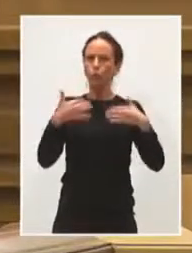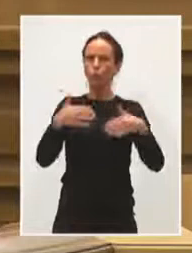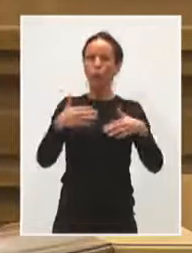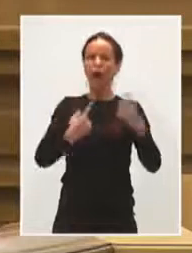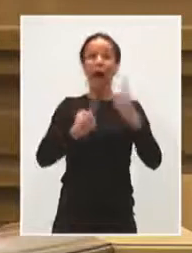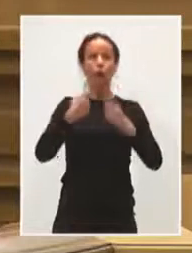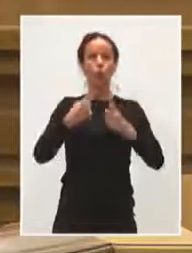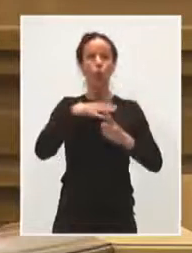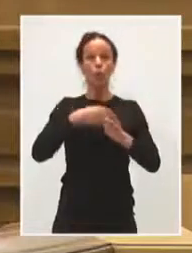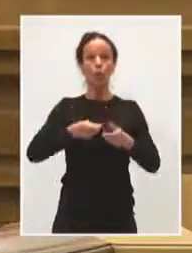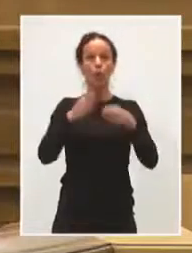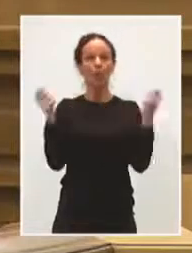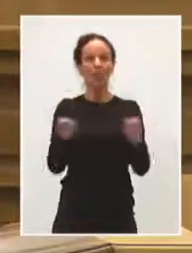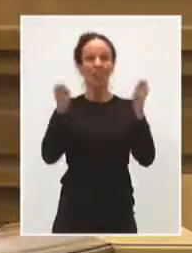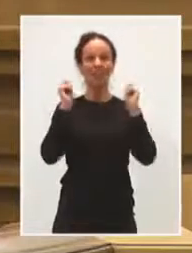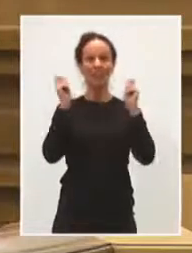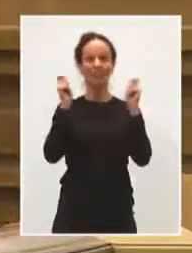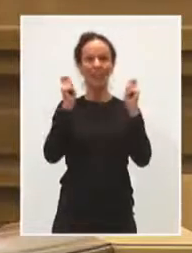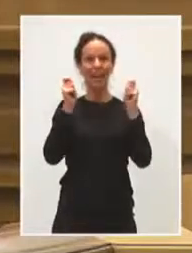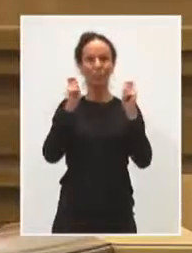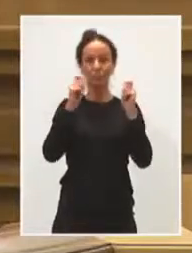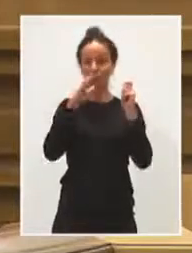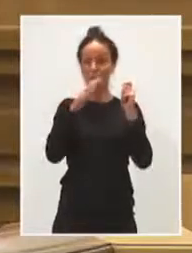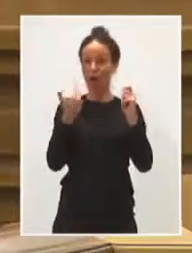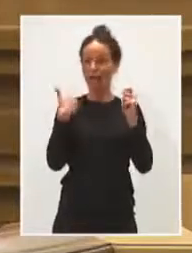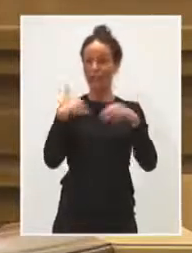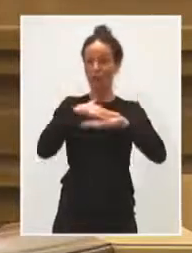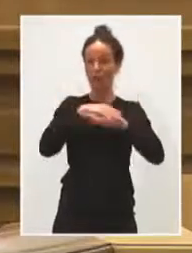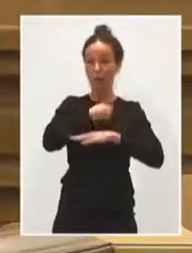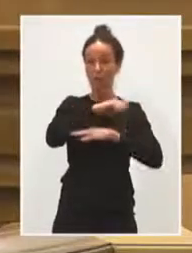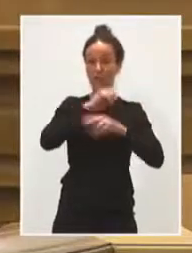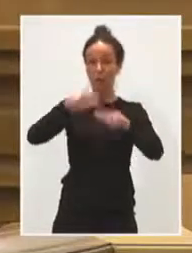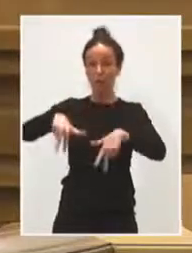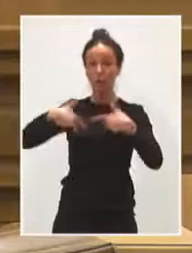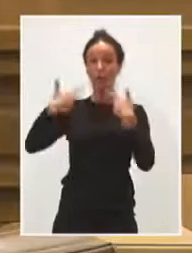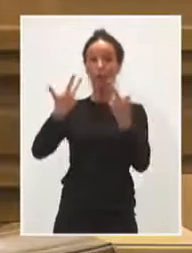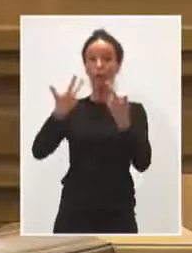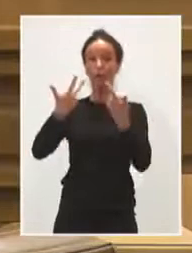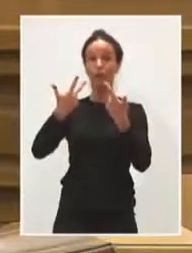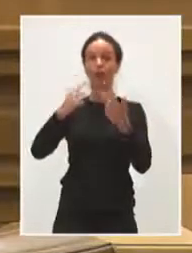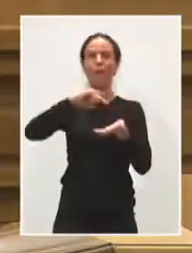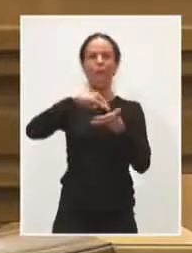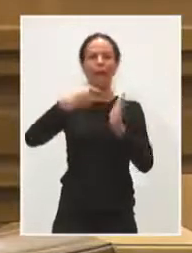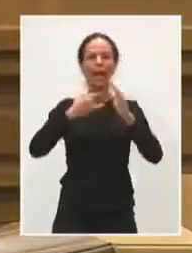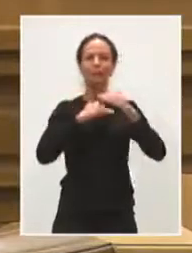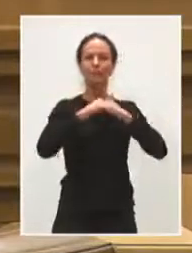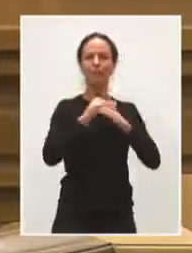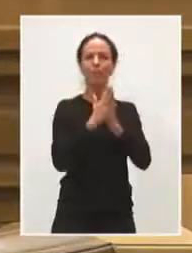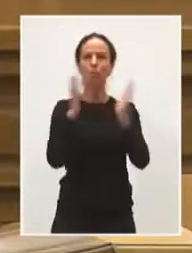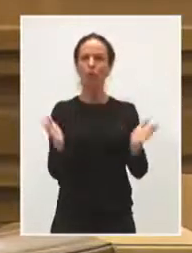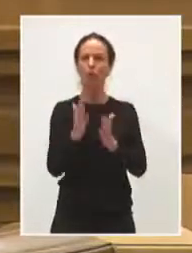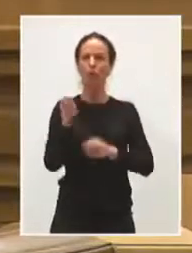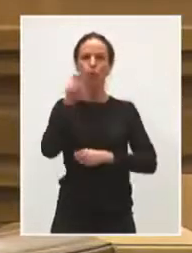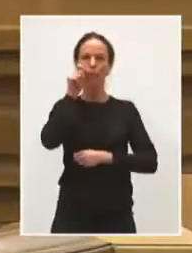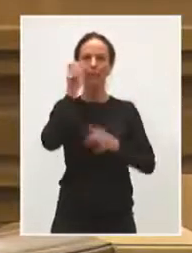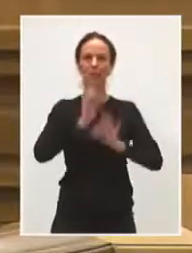incluso el acuerdo con el Gobierno de España, con autorización de ayer mismo, para los planes de estabilidad y de promoción turística especiales,